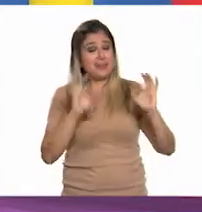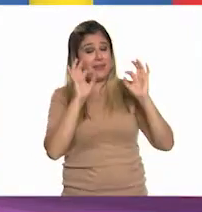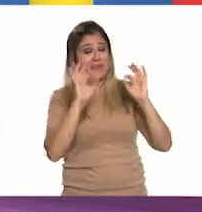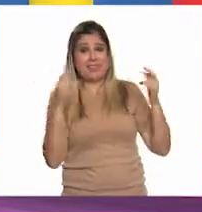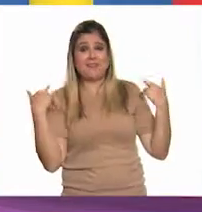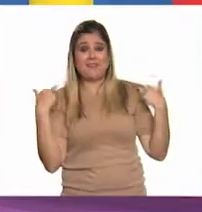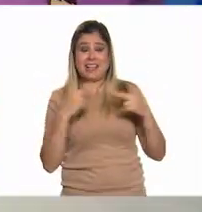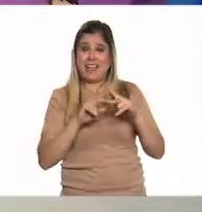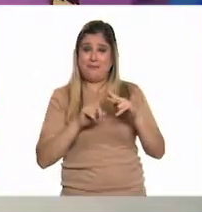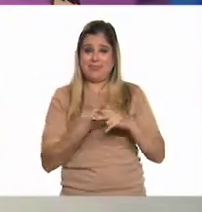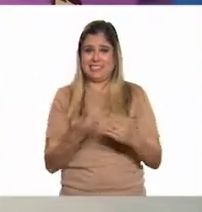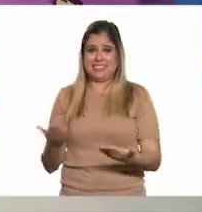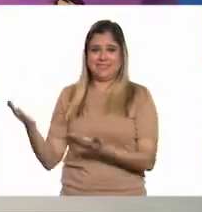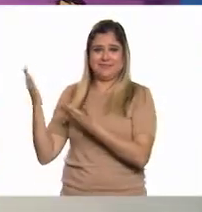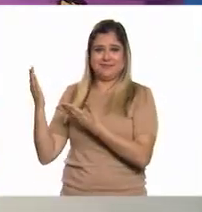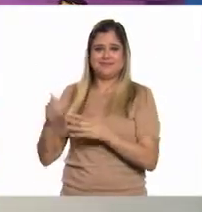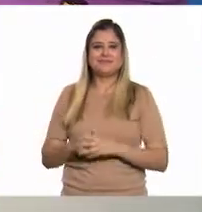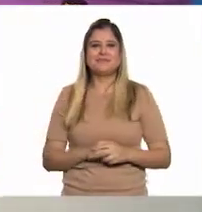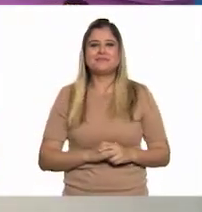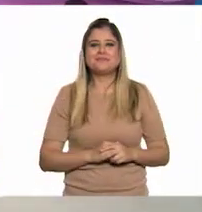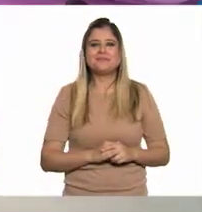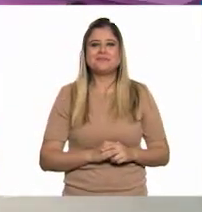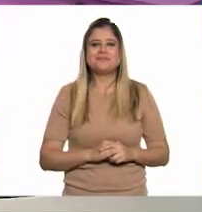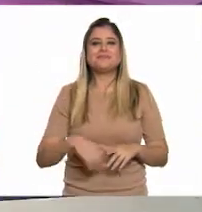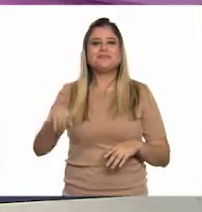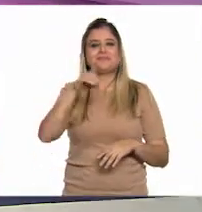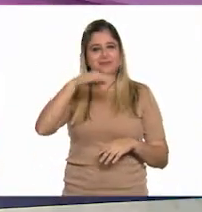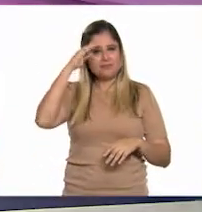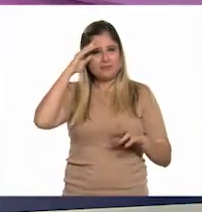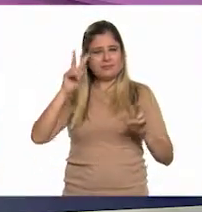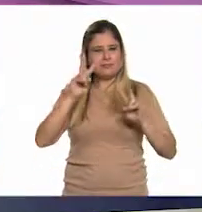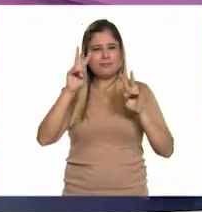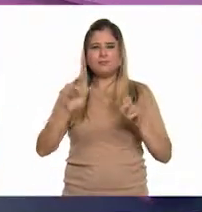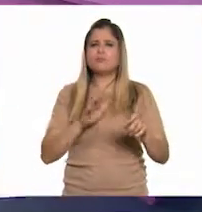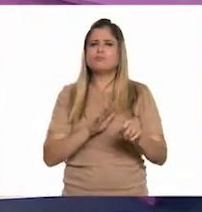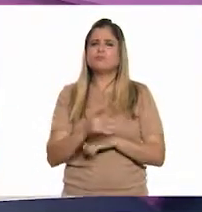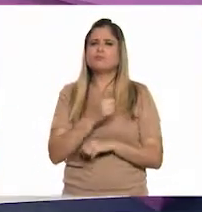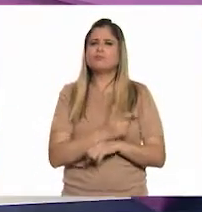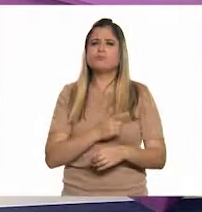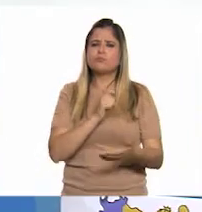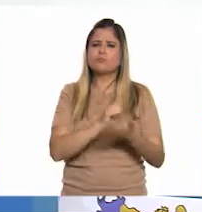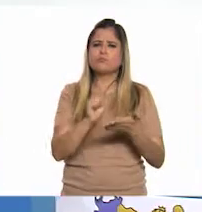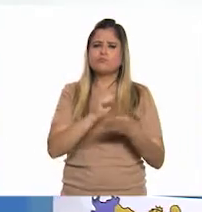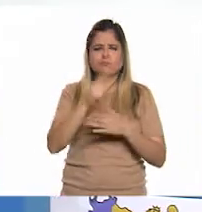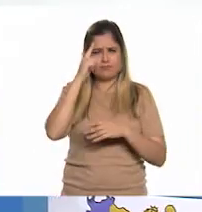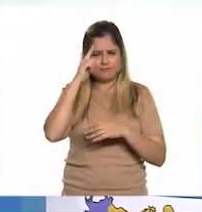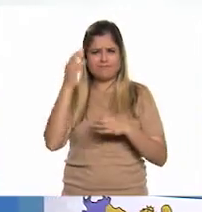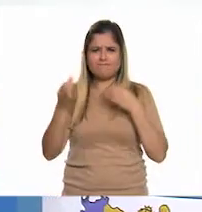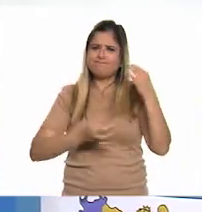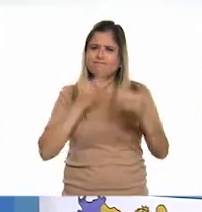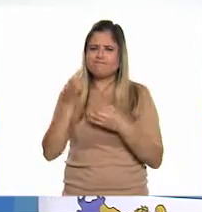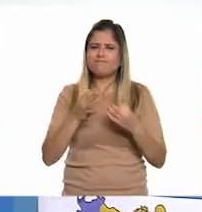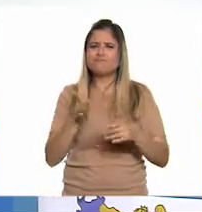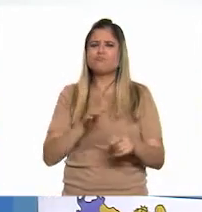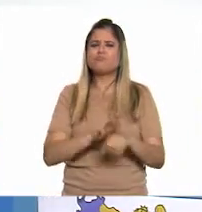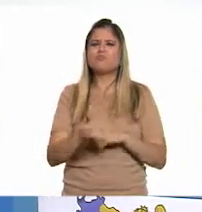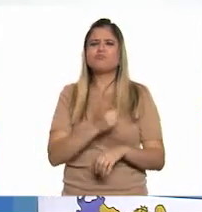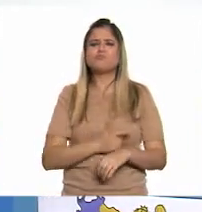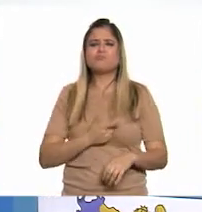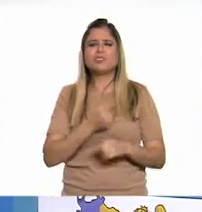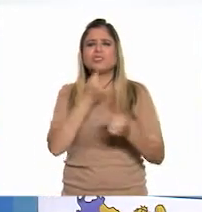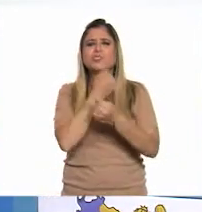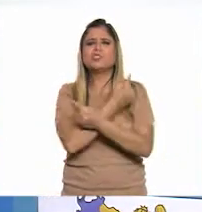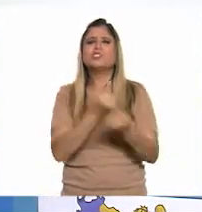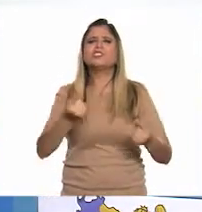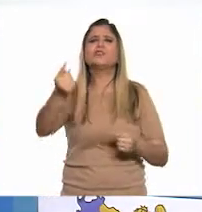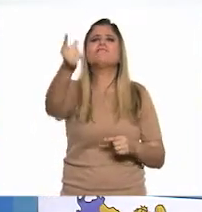entonces, comencemos. Vamos a comenzar pensando en el tema sobre el que nos gustaría escribir un artículo de divulgación. Niños y niñas que nos